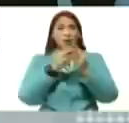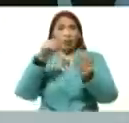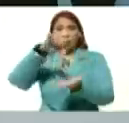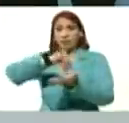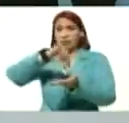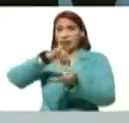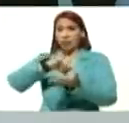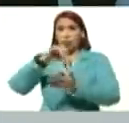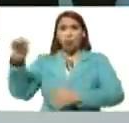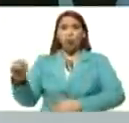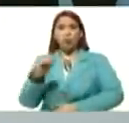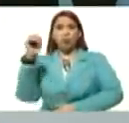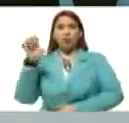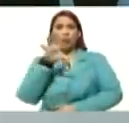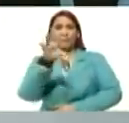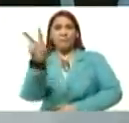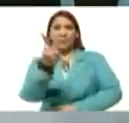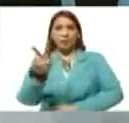occidental,